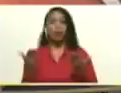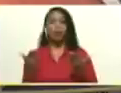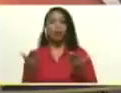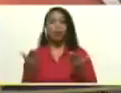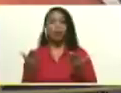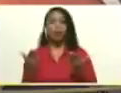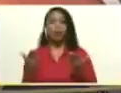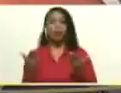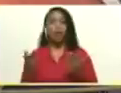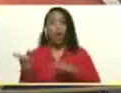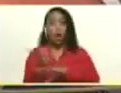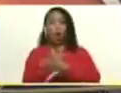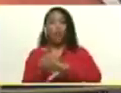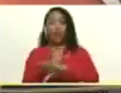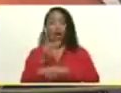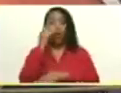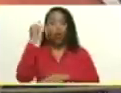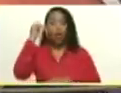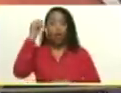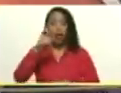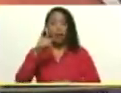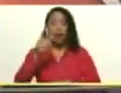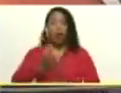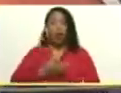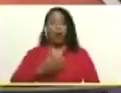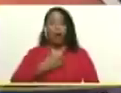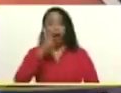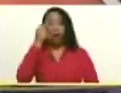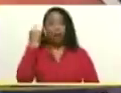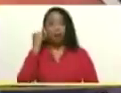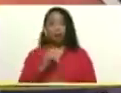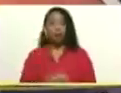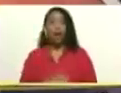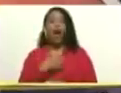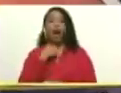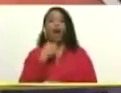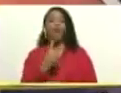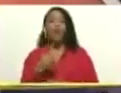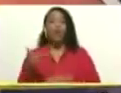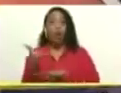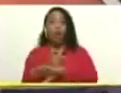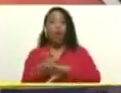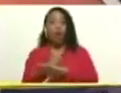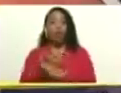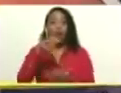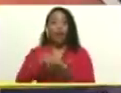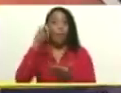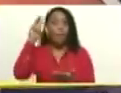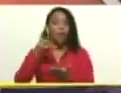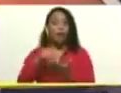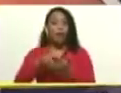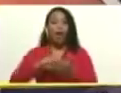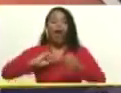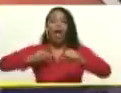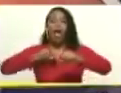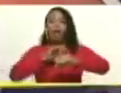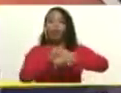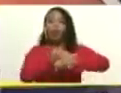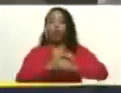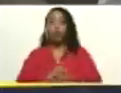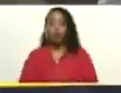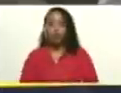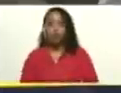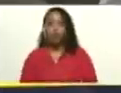los gobernadores del país, de los alcaldes, en la voz del gobernador del estado Miranda, compañero Héctor Rodríguez,